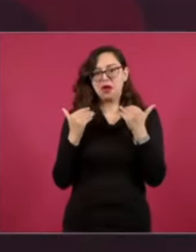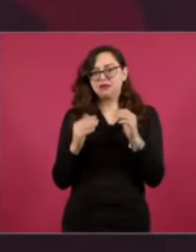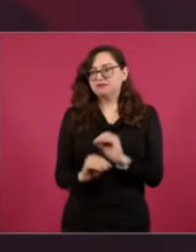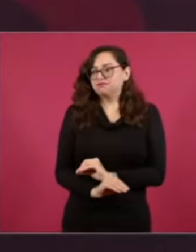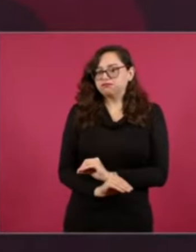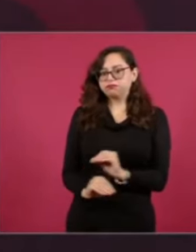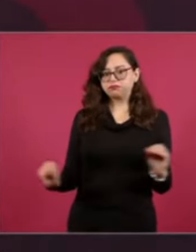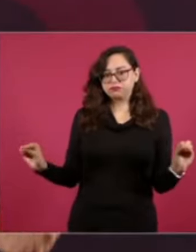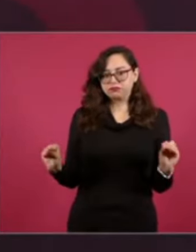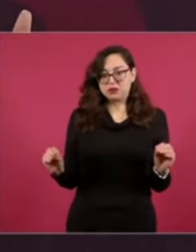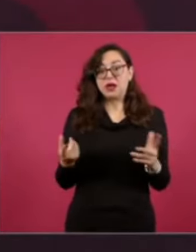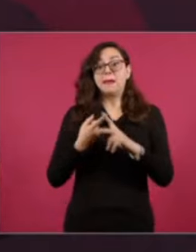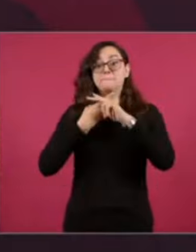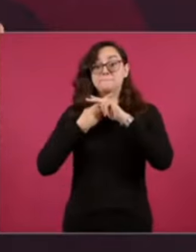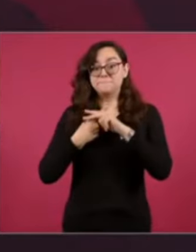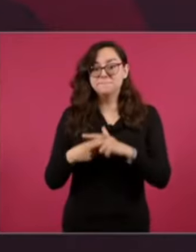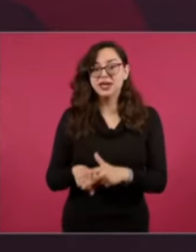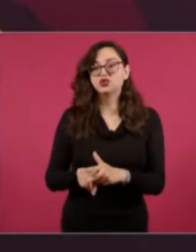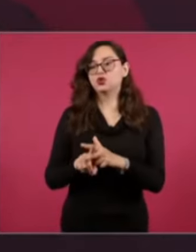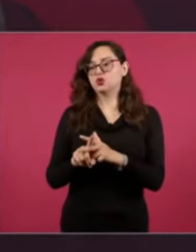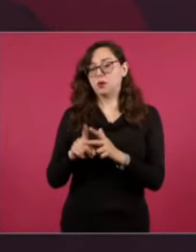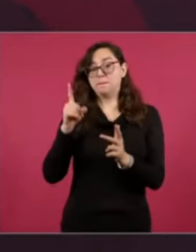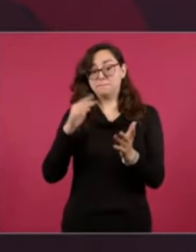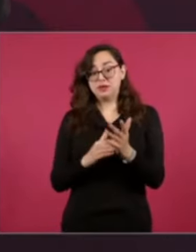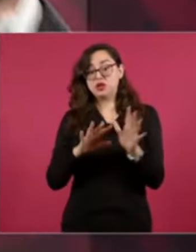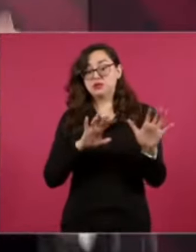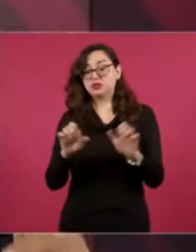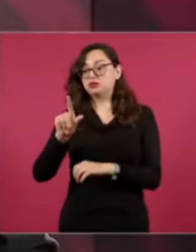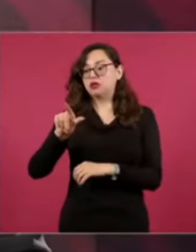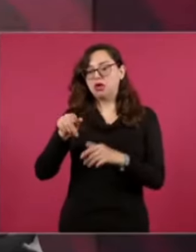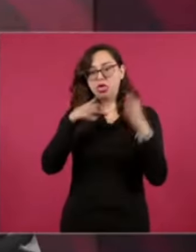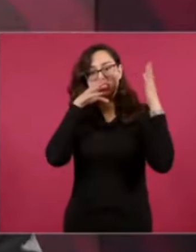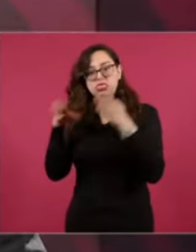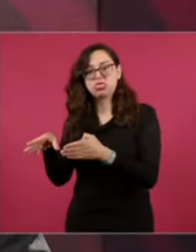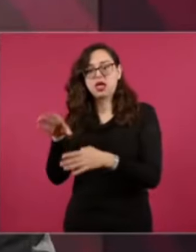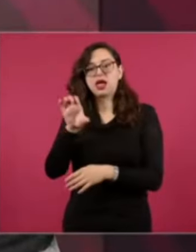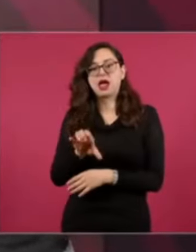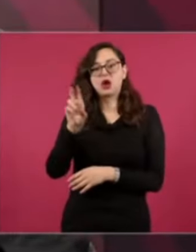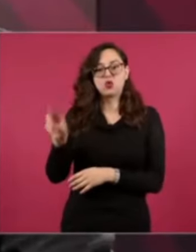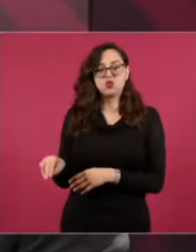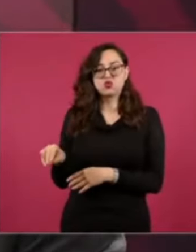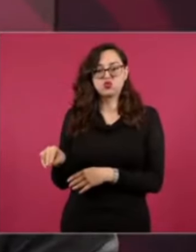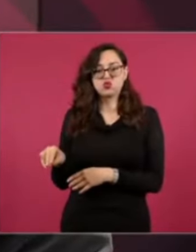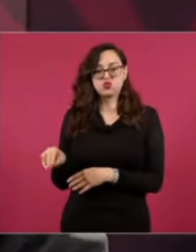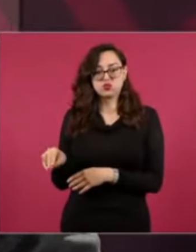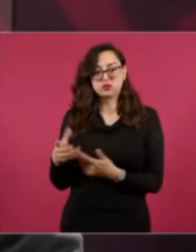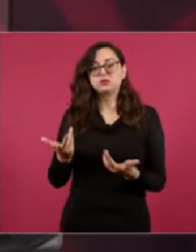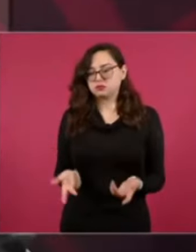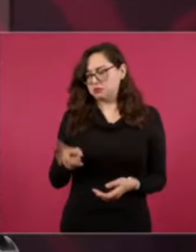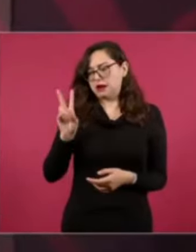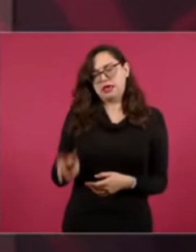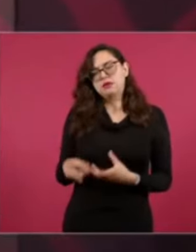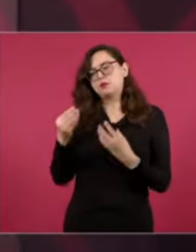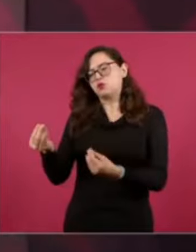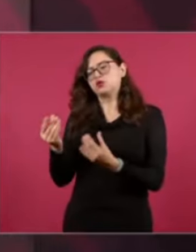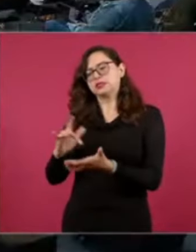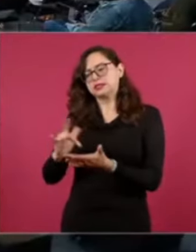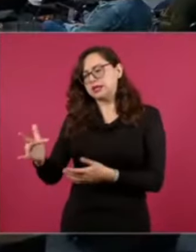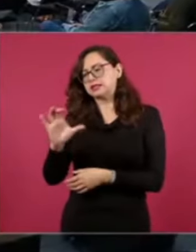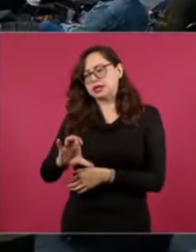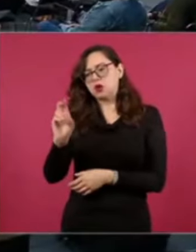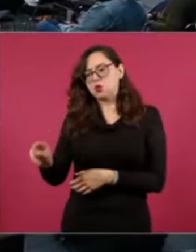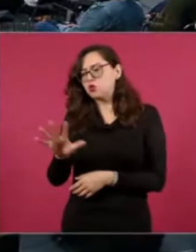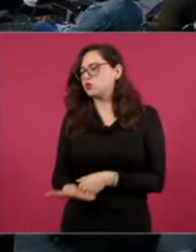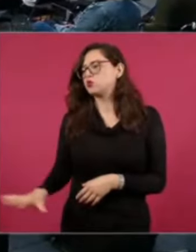Cuando empezó el auge. Todo fue Cancún. Y sí hay que agradecerle mucho. Cancún. Porque